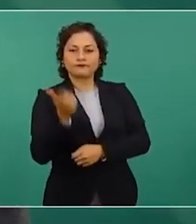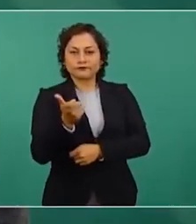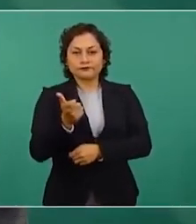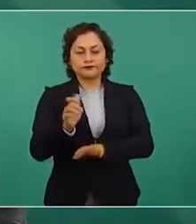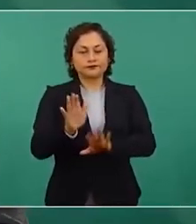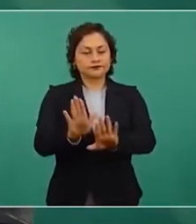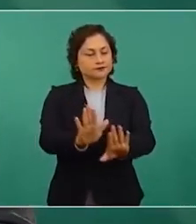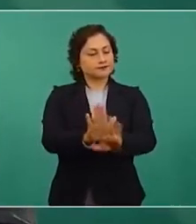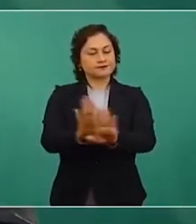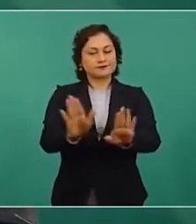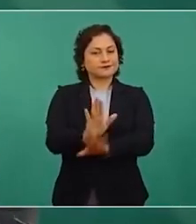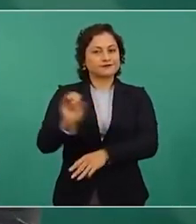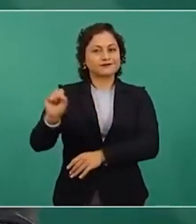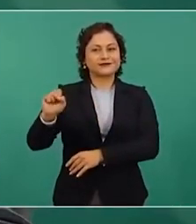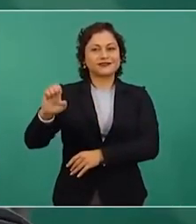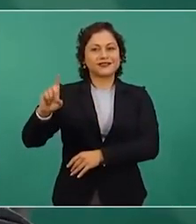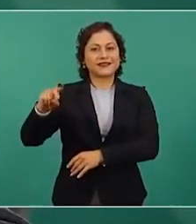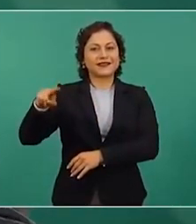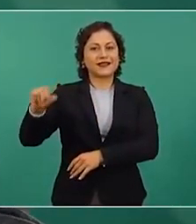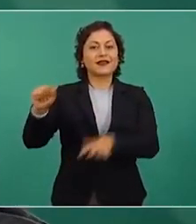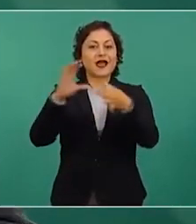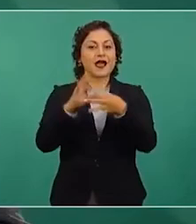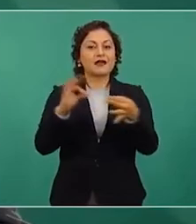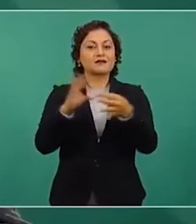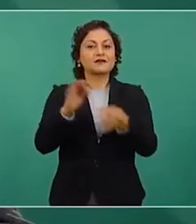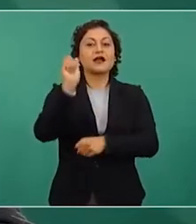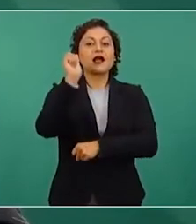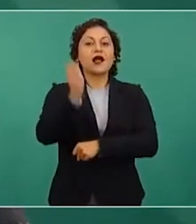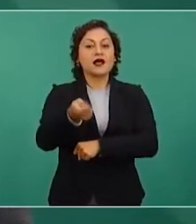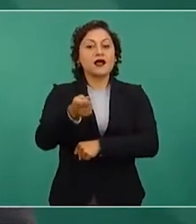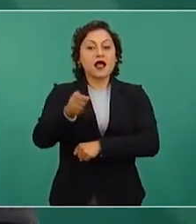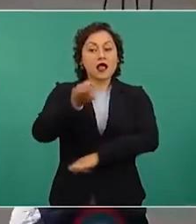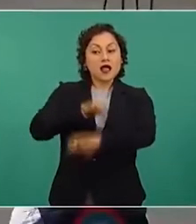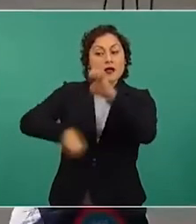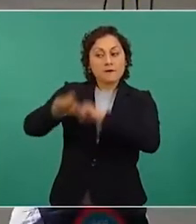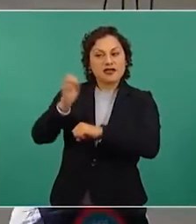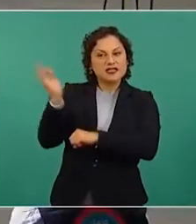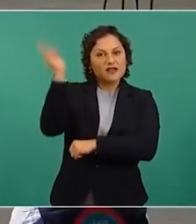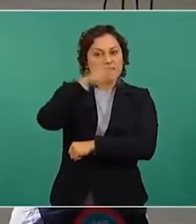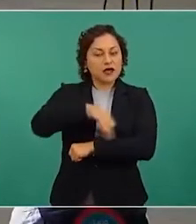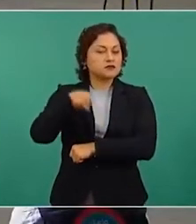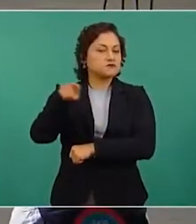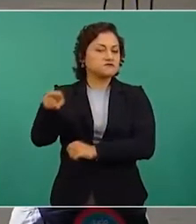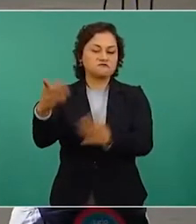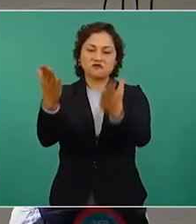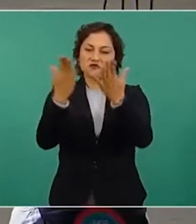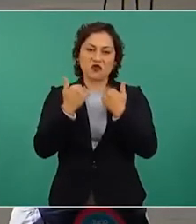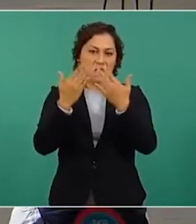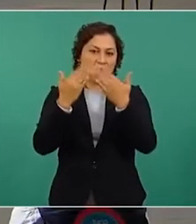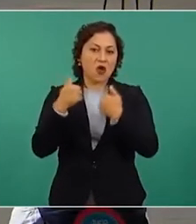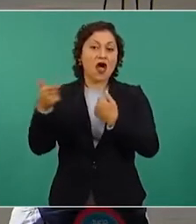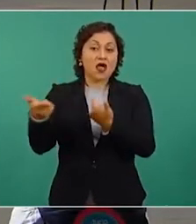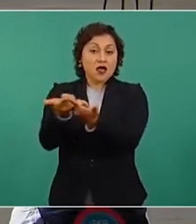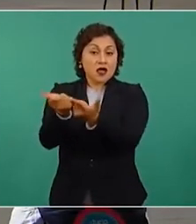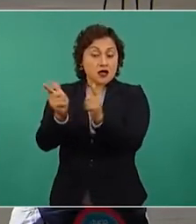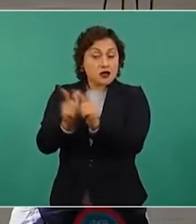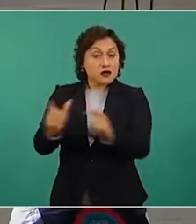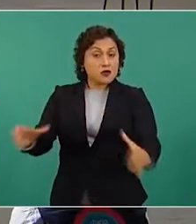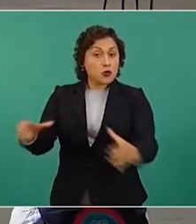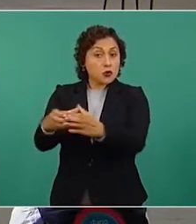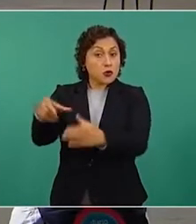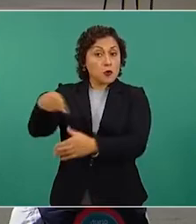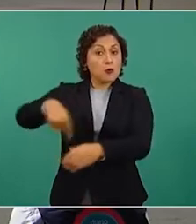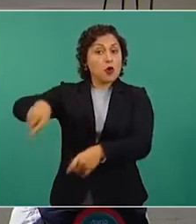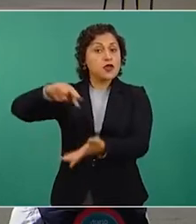hay tales empresas fantasma. Entre las contratadas, el agrupamiento de ingenieros materializa sus